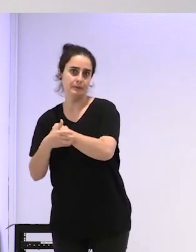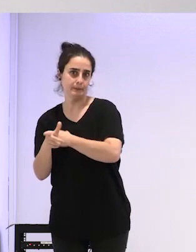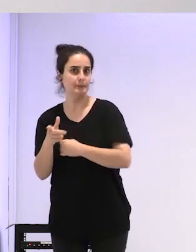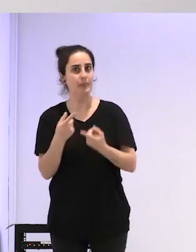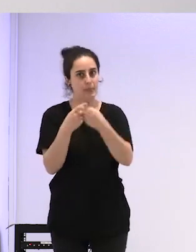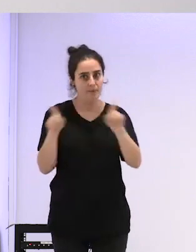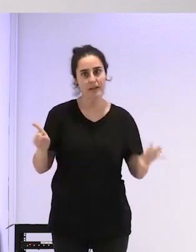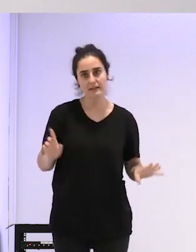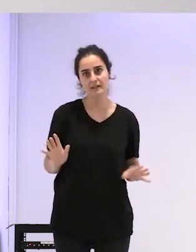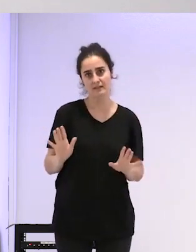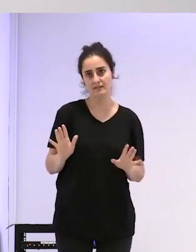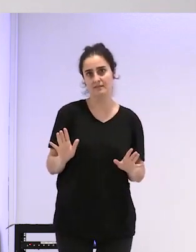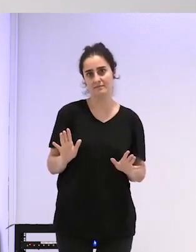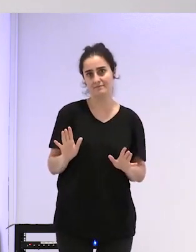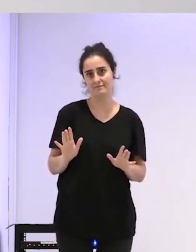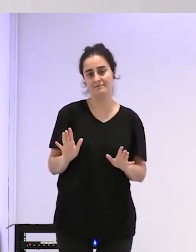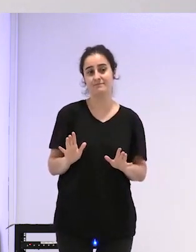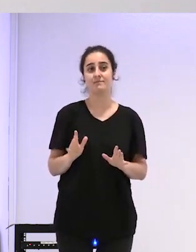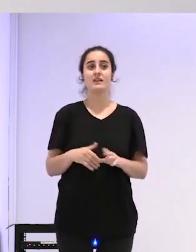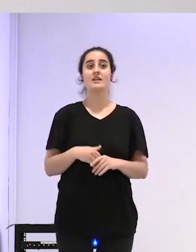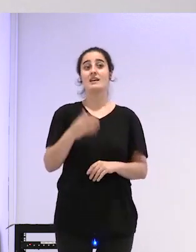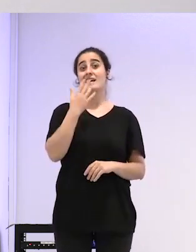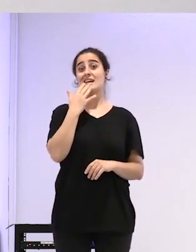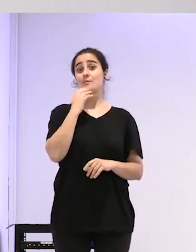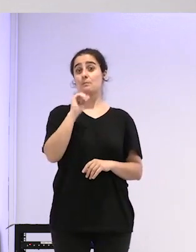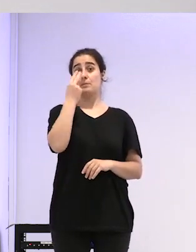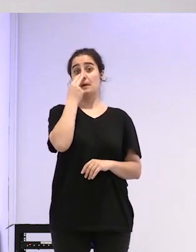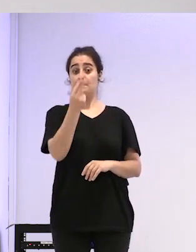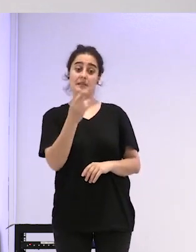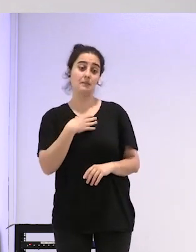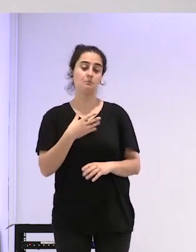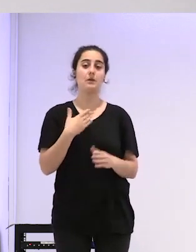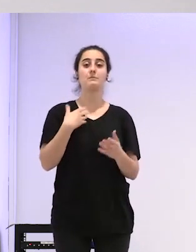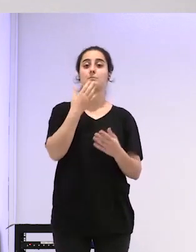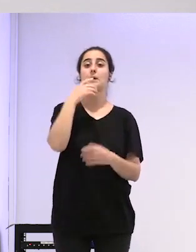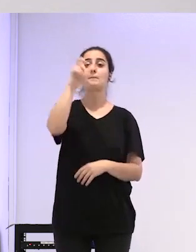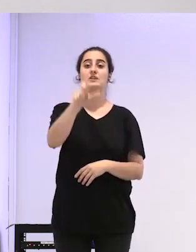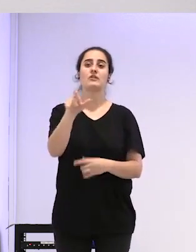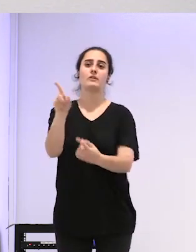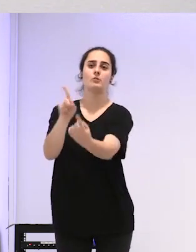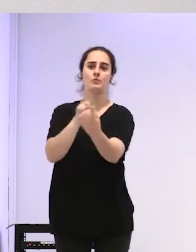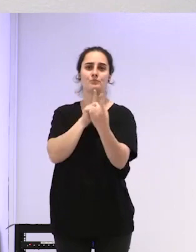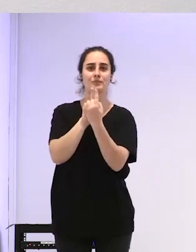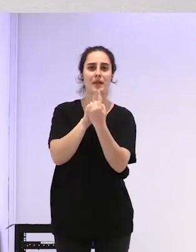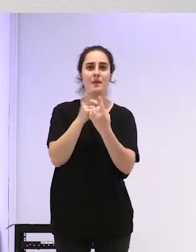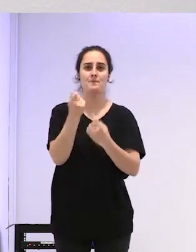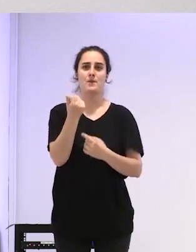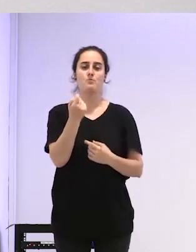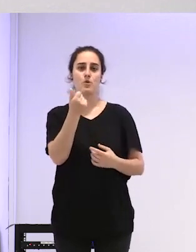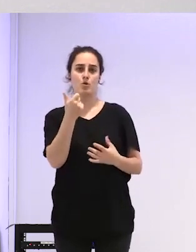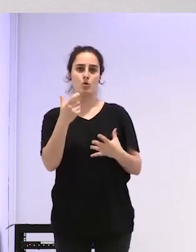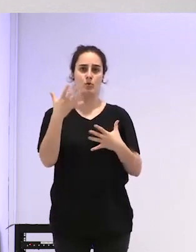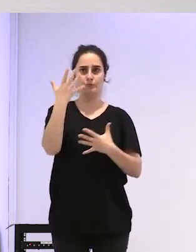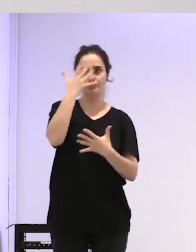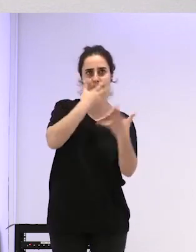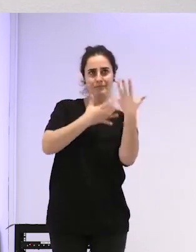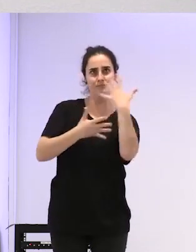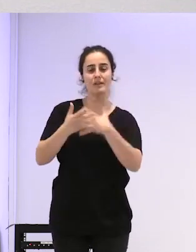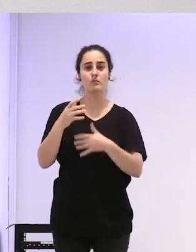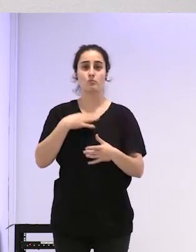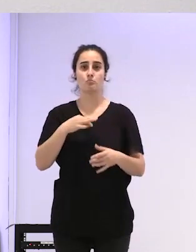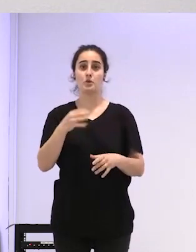entonces bueno pues eso pues a lo mejor en la primera visita en esta persona que viene confusa con este ejercicio de la isla utópica